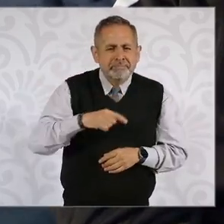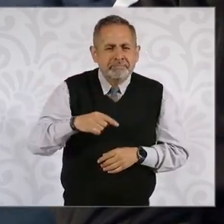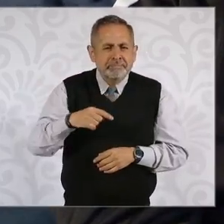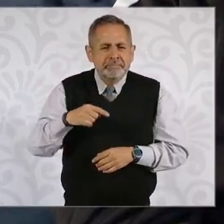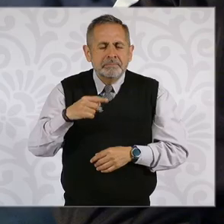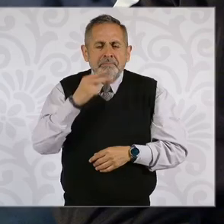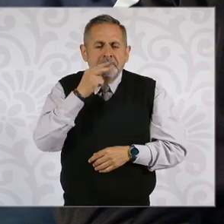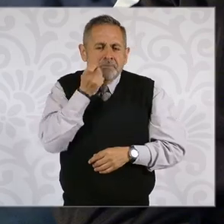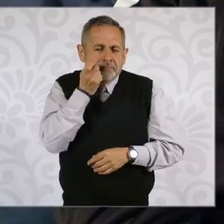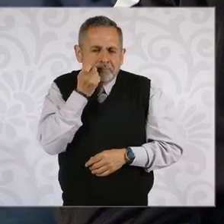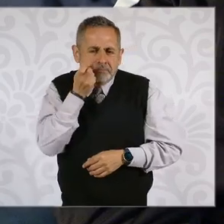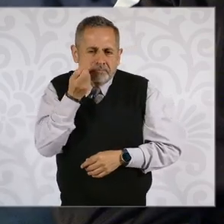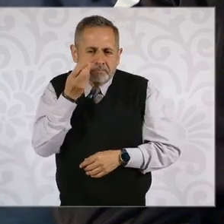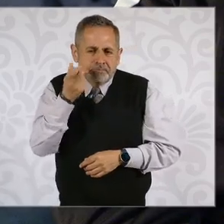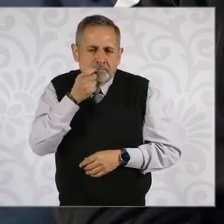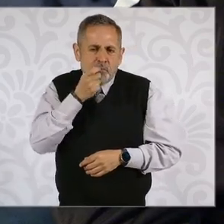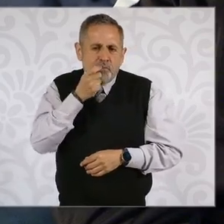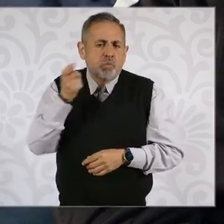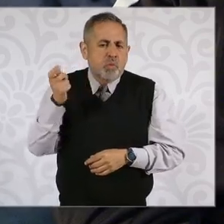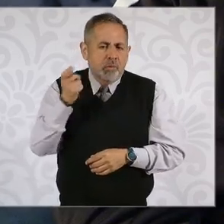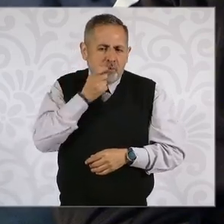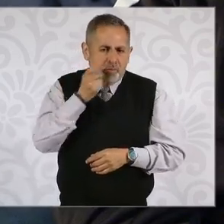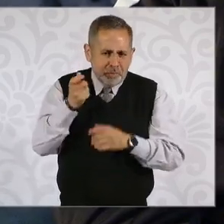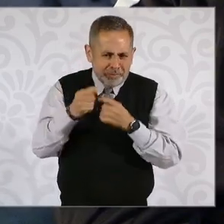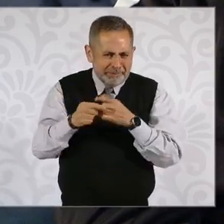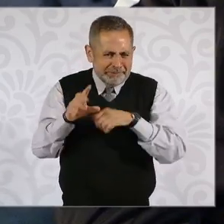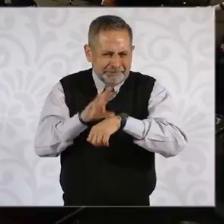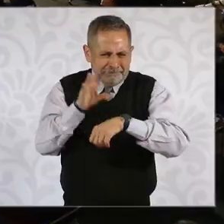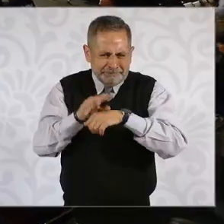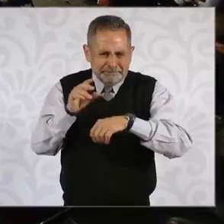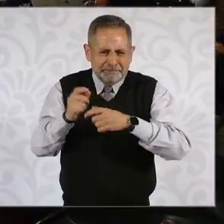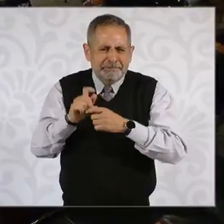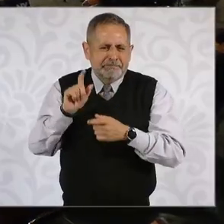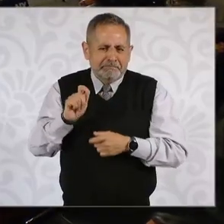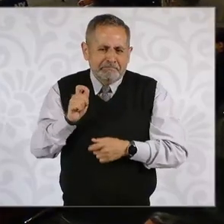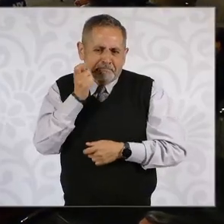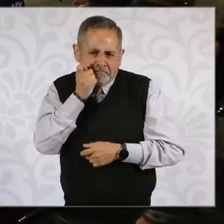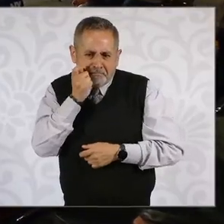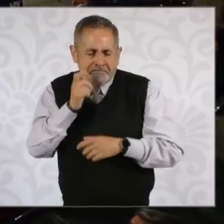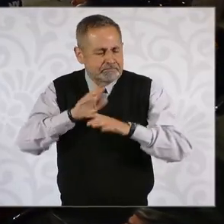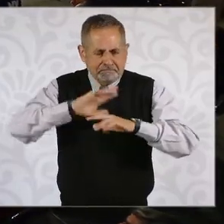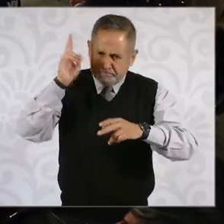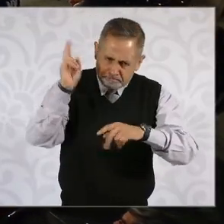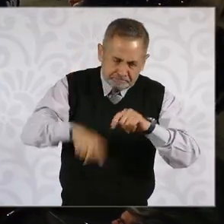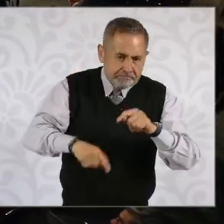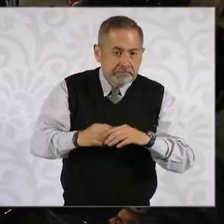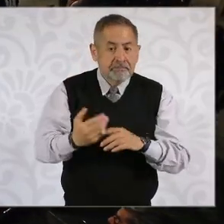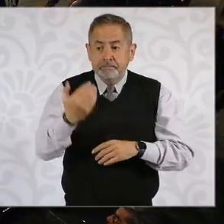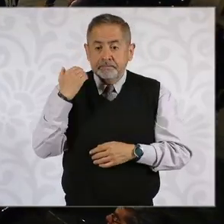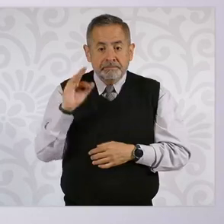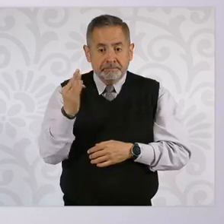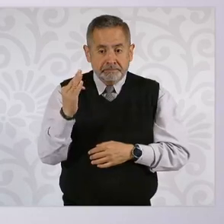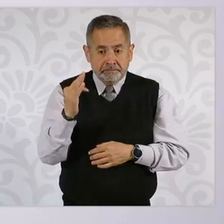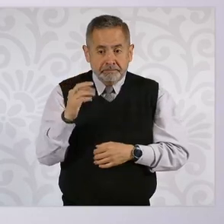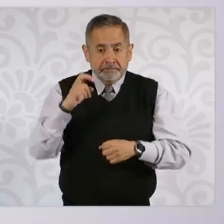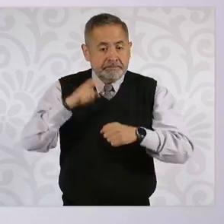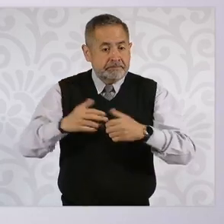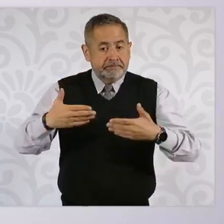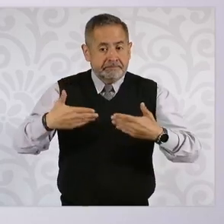calentado, de los vapeadores, de los cigarros electrónicos. En febrero pasado, en Panamá,